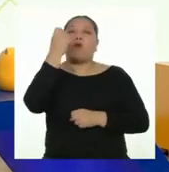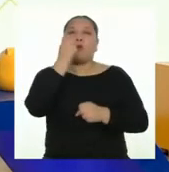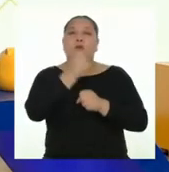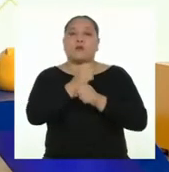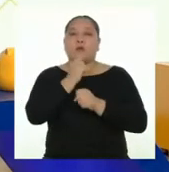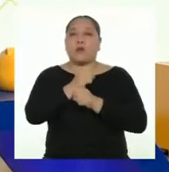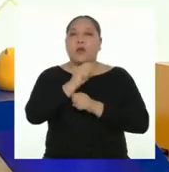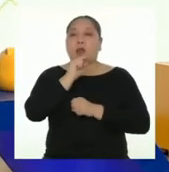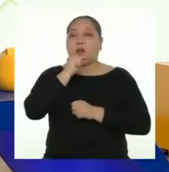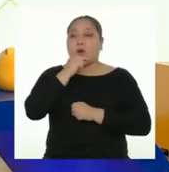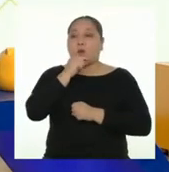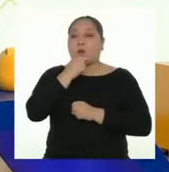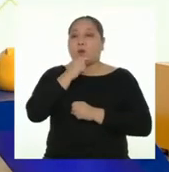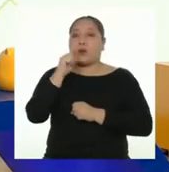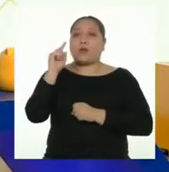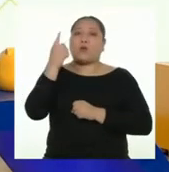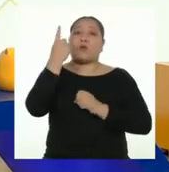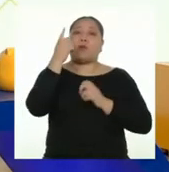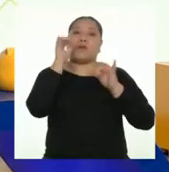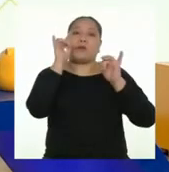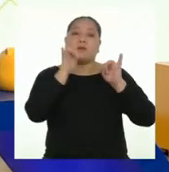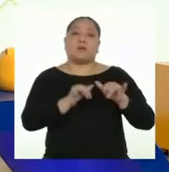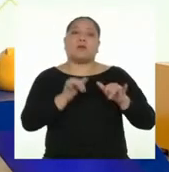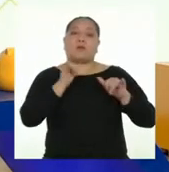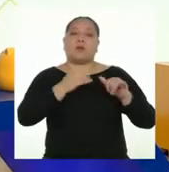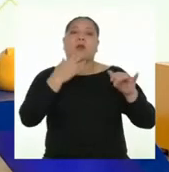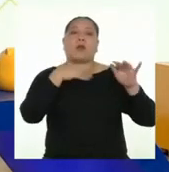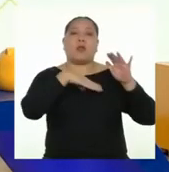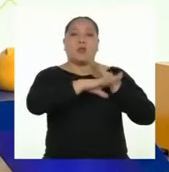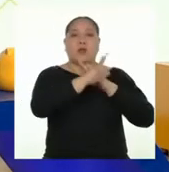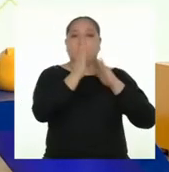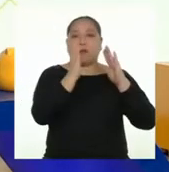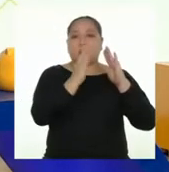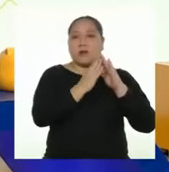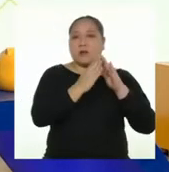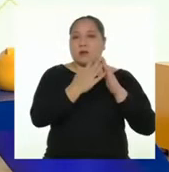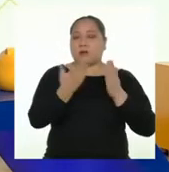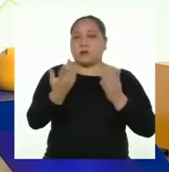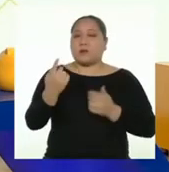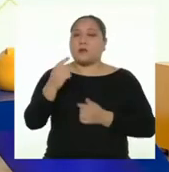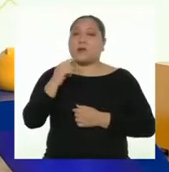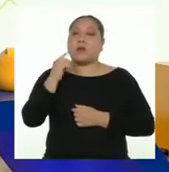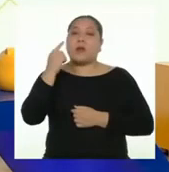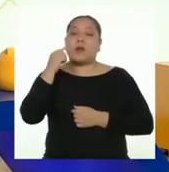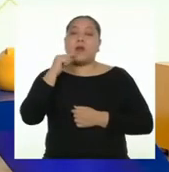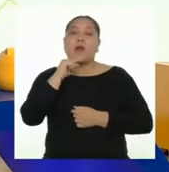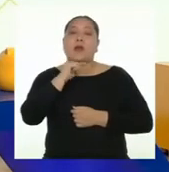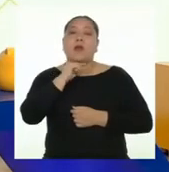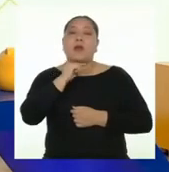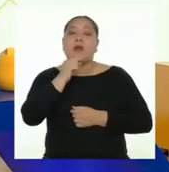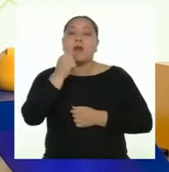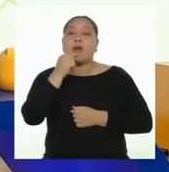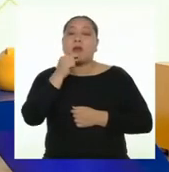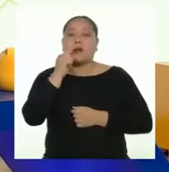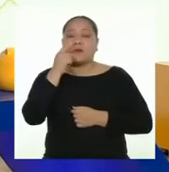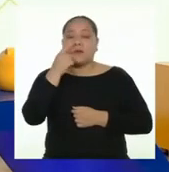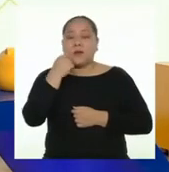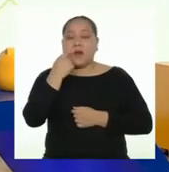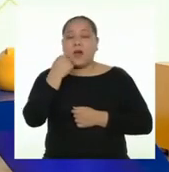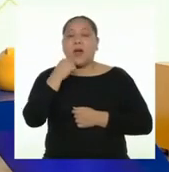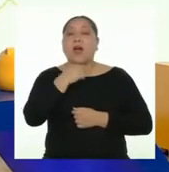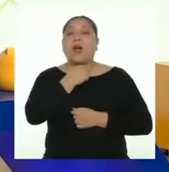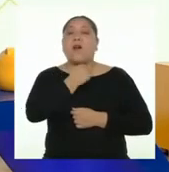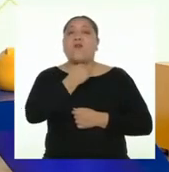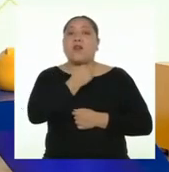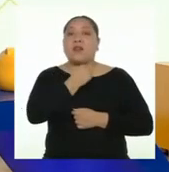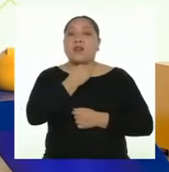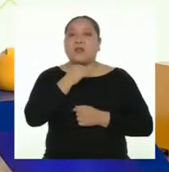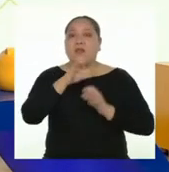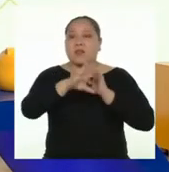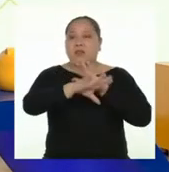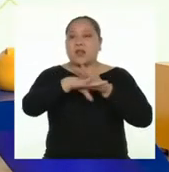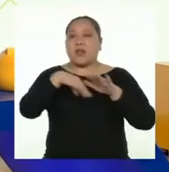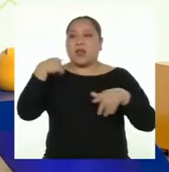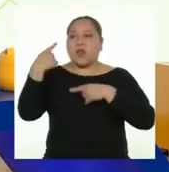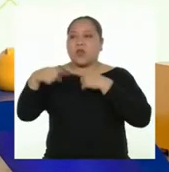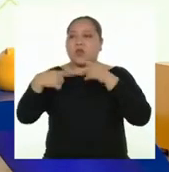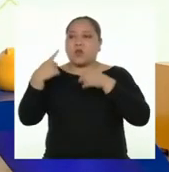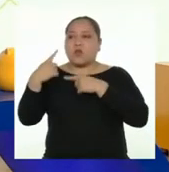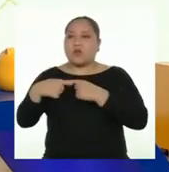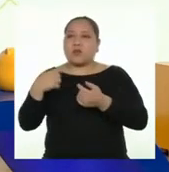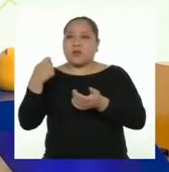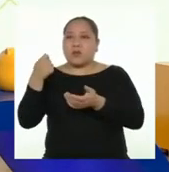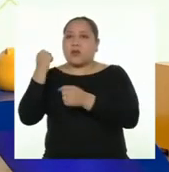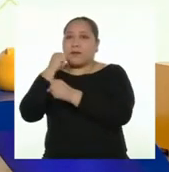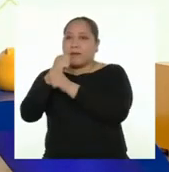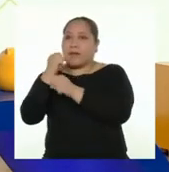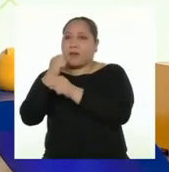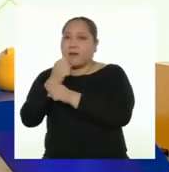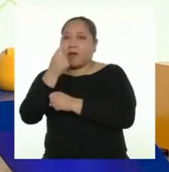mientras que las mujeres eran las únicas dedicadas a la casa. Así que mi abuelito salía todos los días y era la única fuente de ingresos que